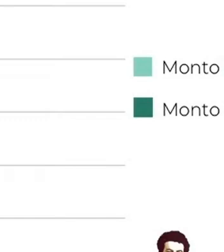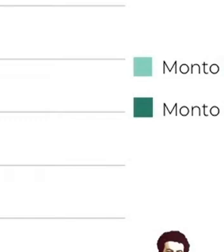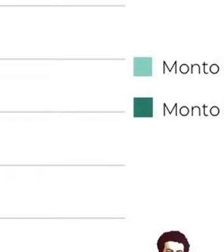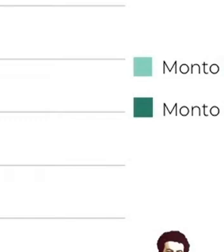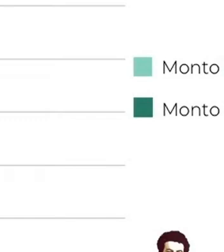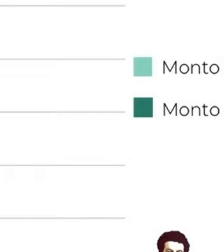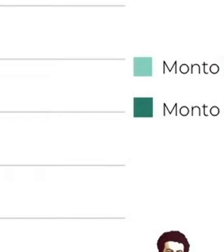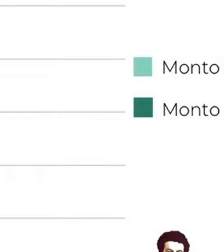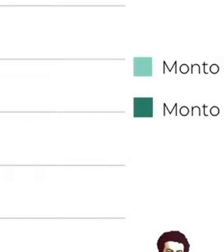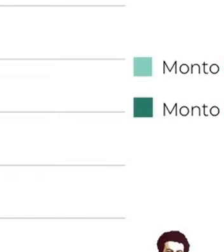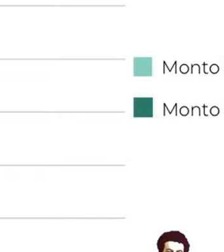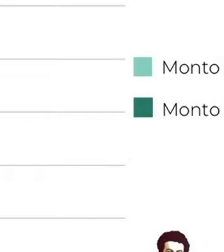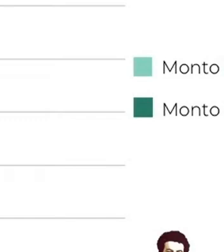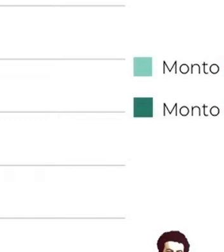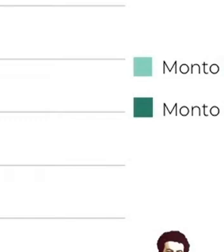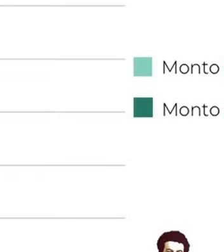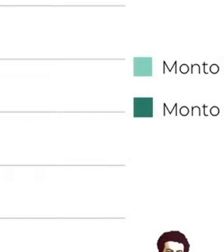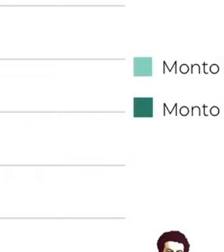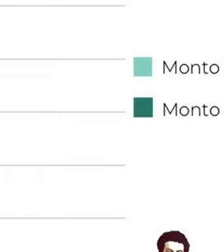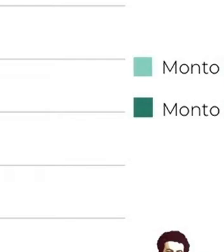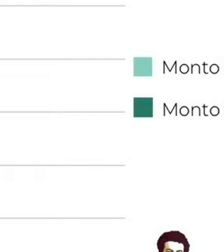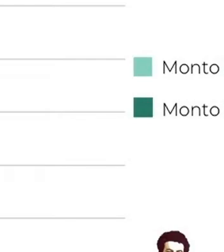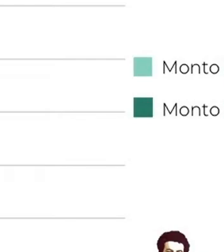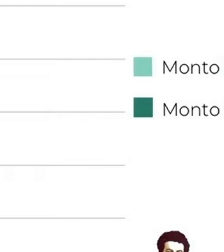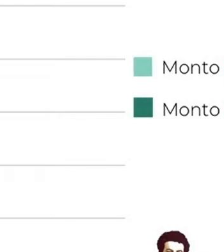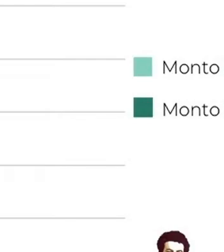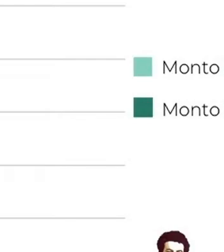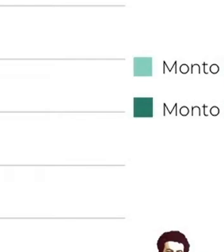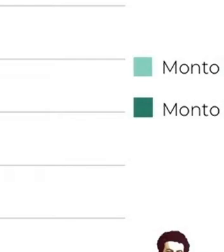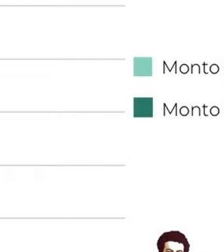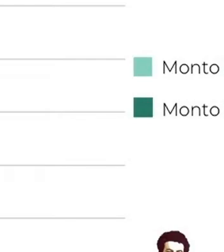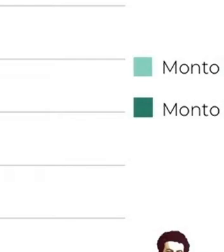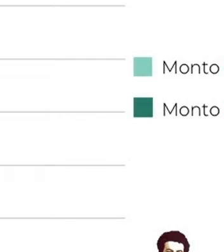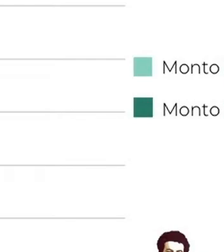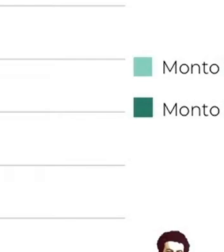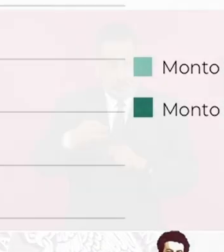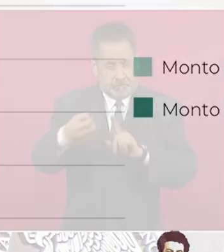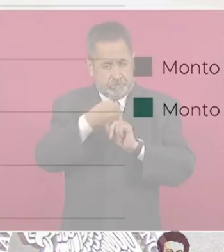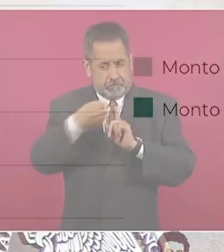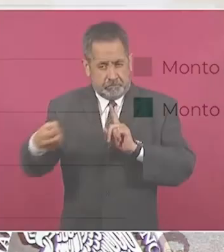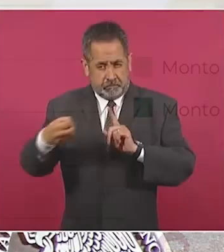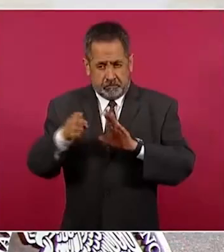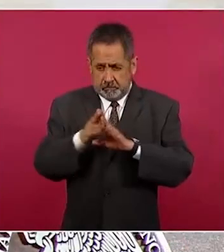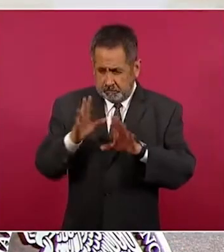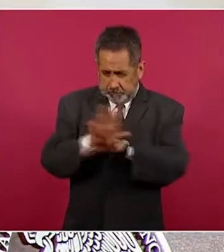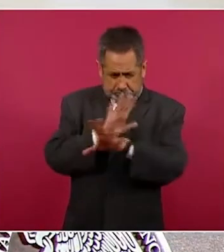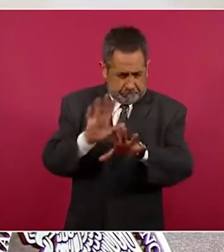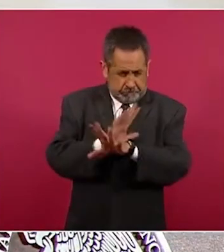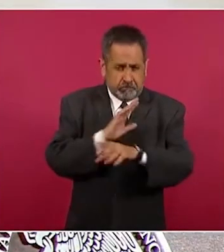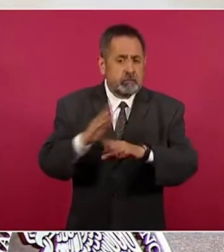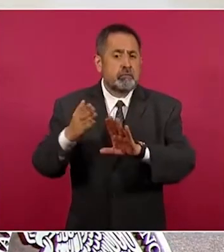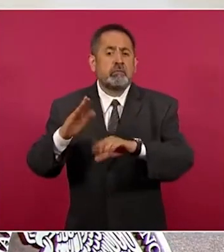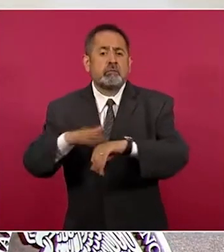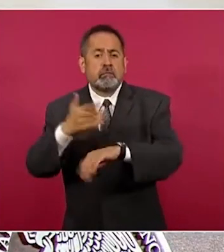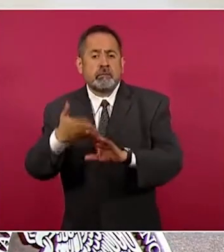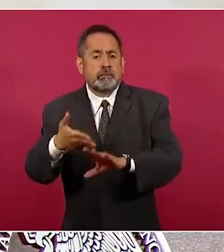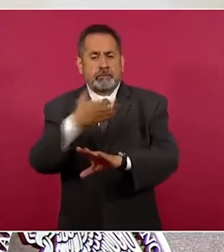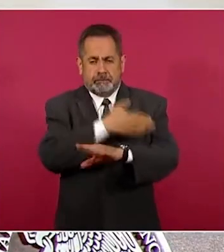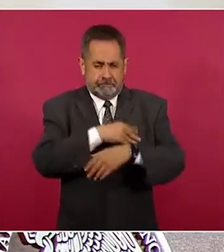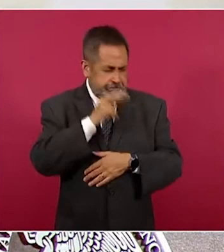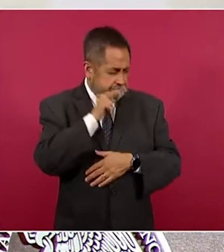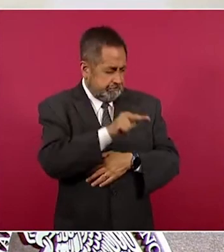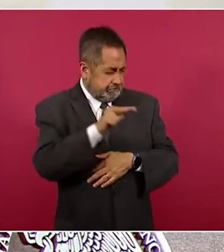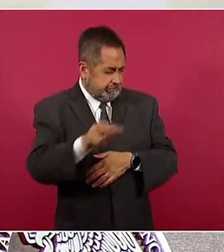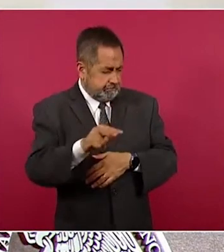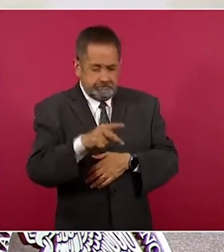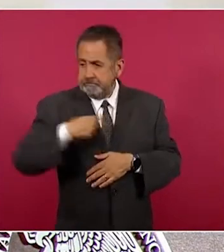cantidad bastante buena con la que definitivamente las escuelas le podrán hacer frente a cualquier situación